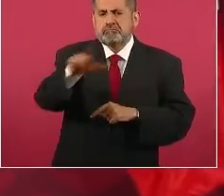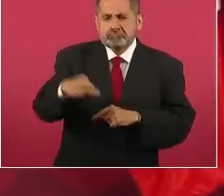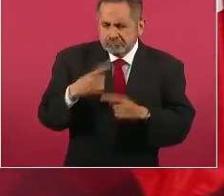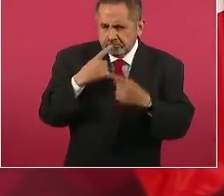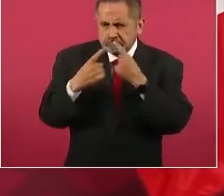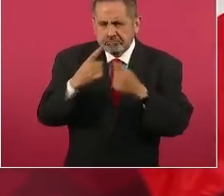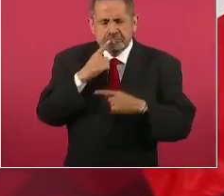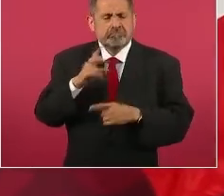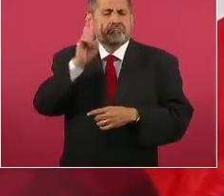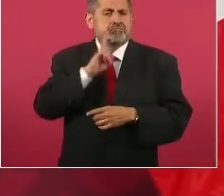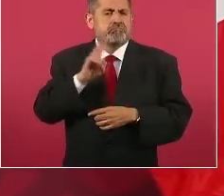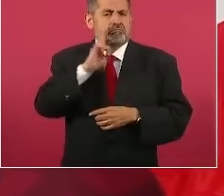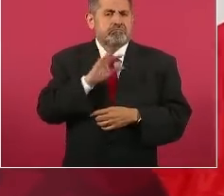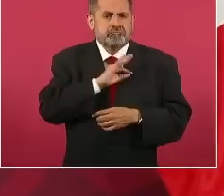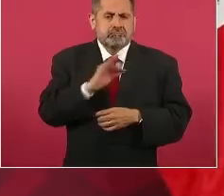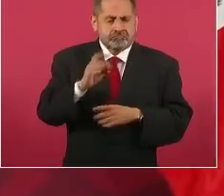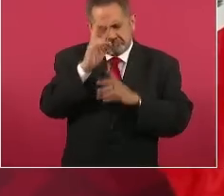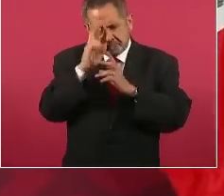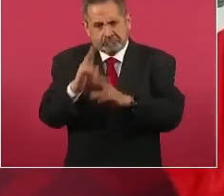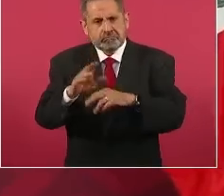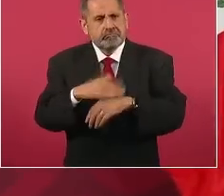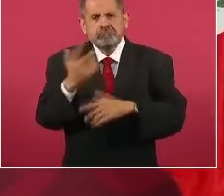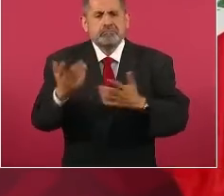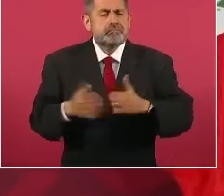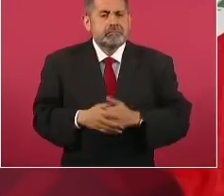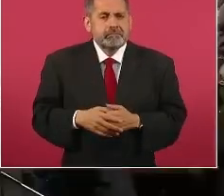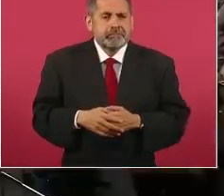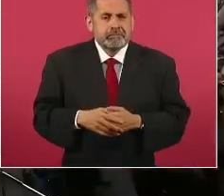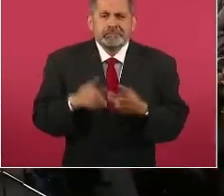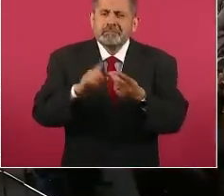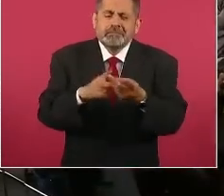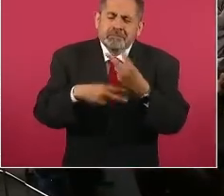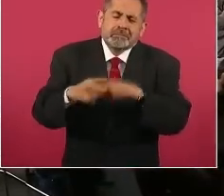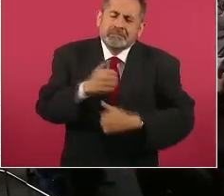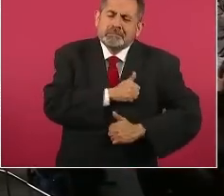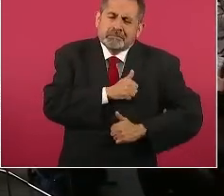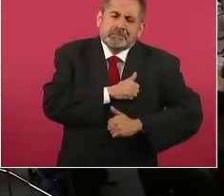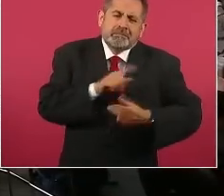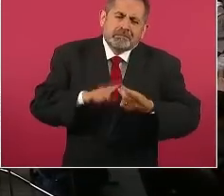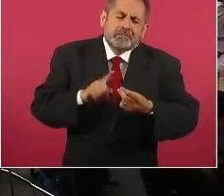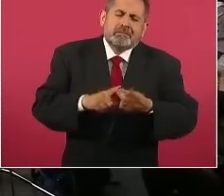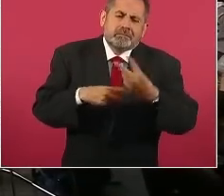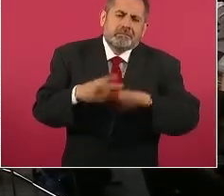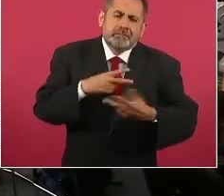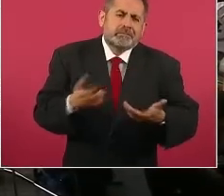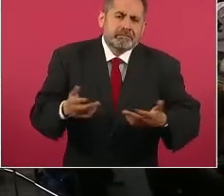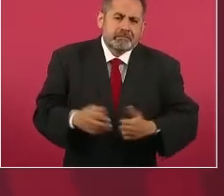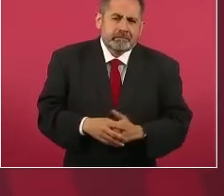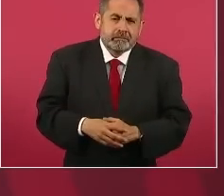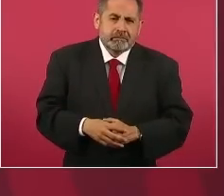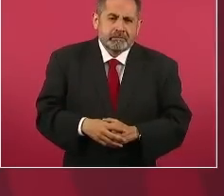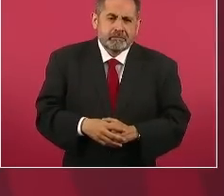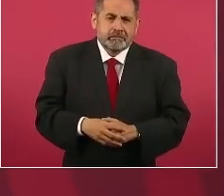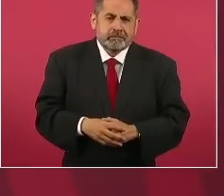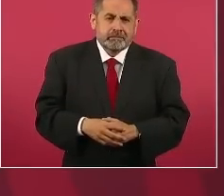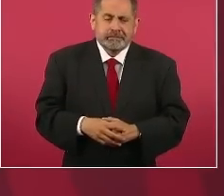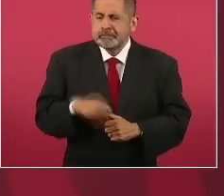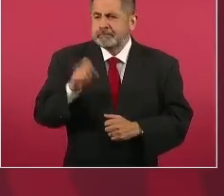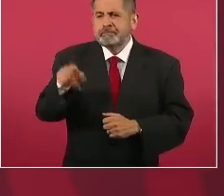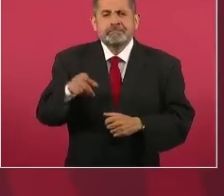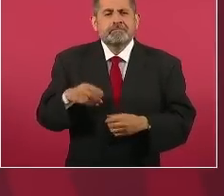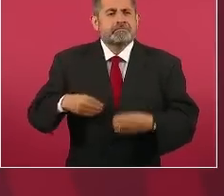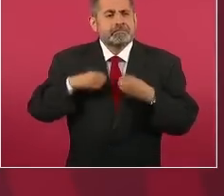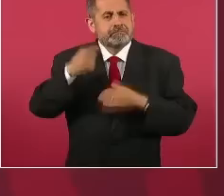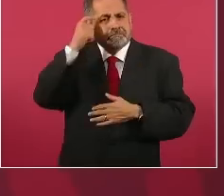si yo por eso a los guachos no los quiero porque a mí no me engañan con eso de que la patria y de que yo y que el amor a la patria y que